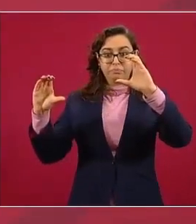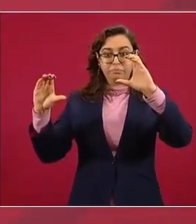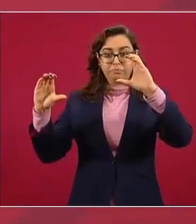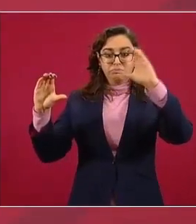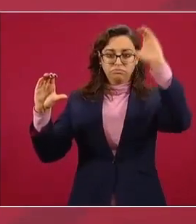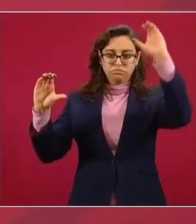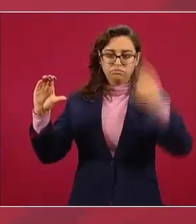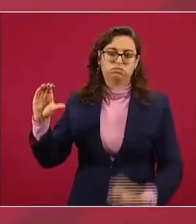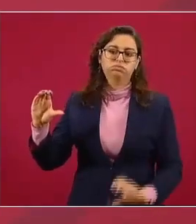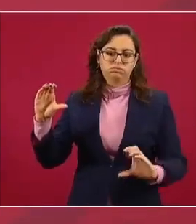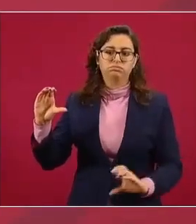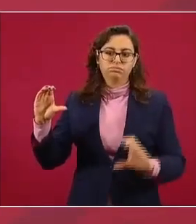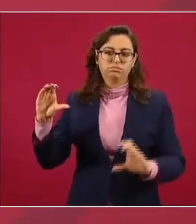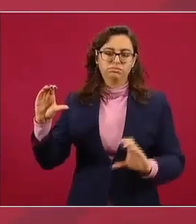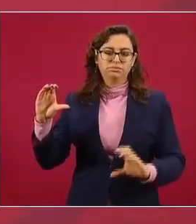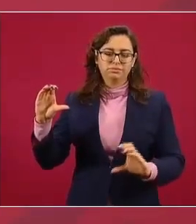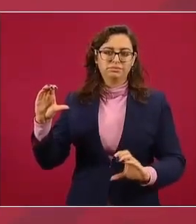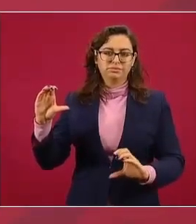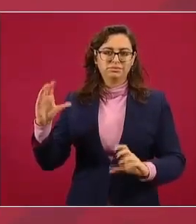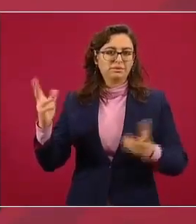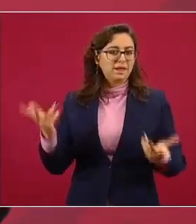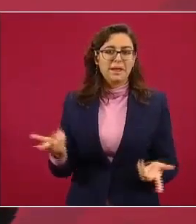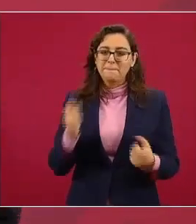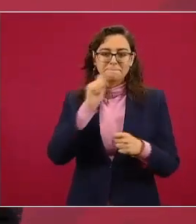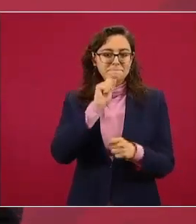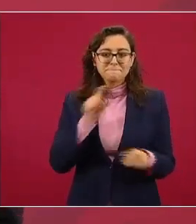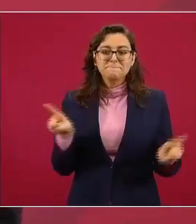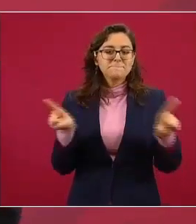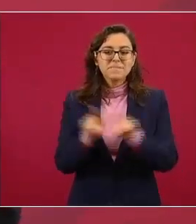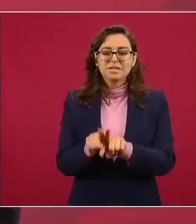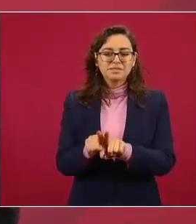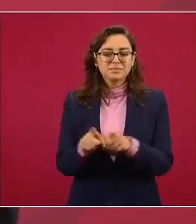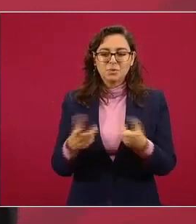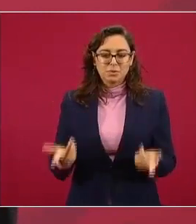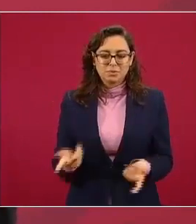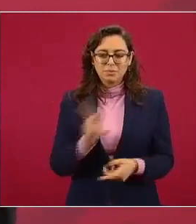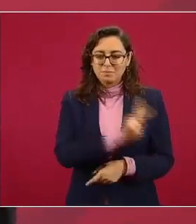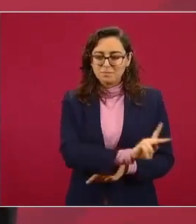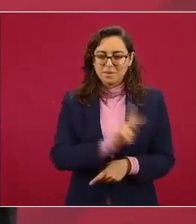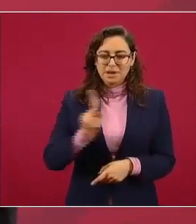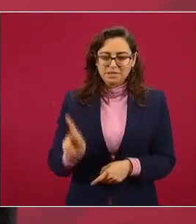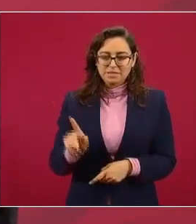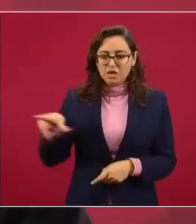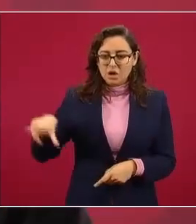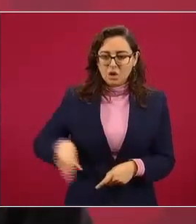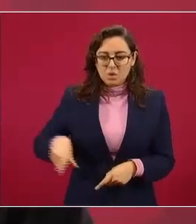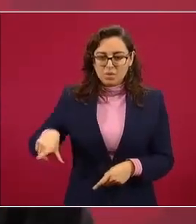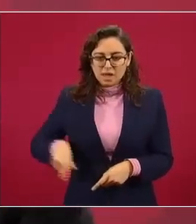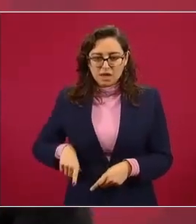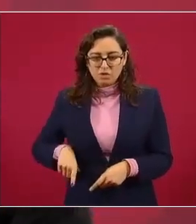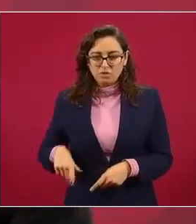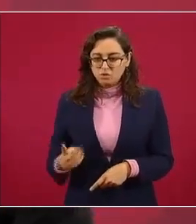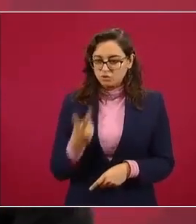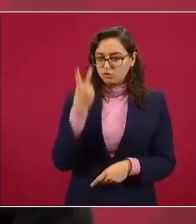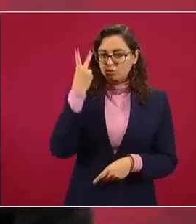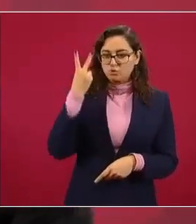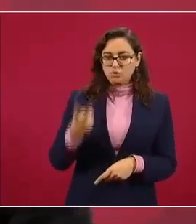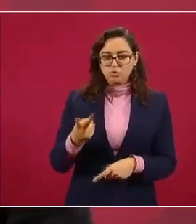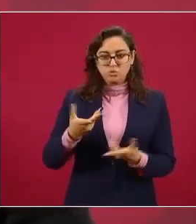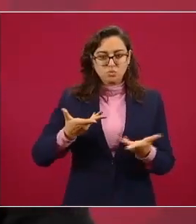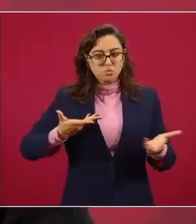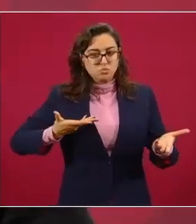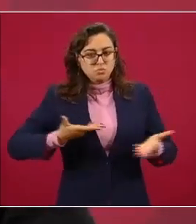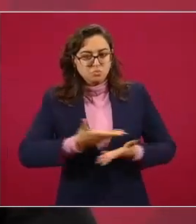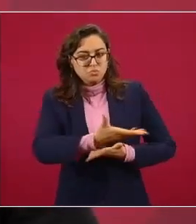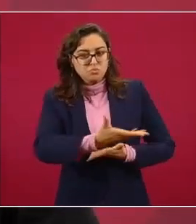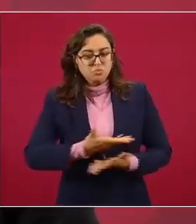eso es entonces no puedes tener una cooperación tan amplia tenemos una cooperación yo creo que